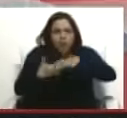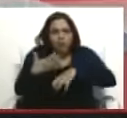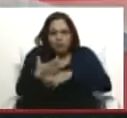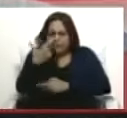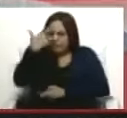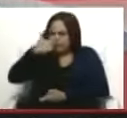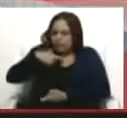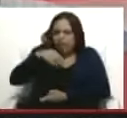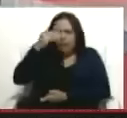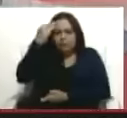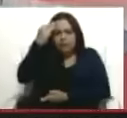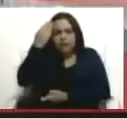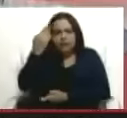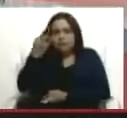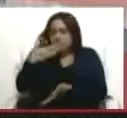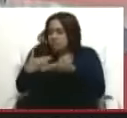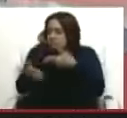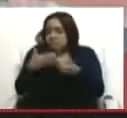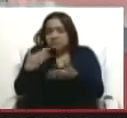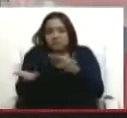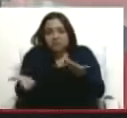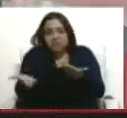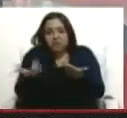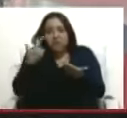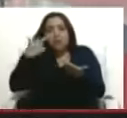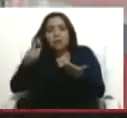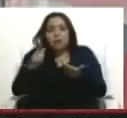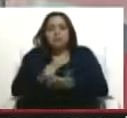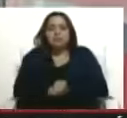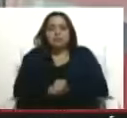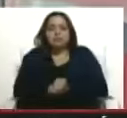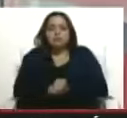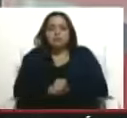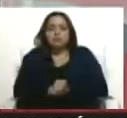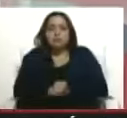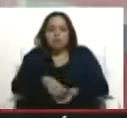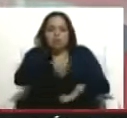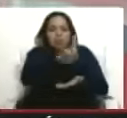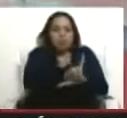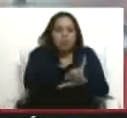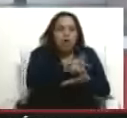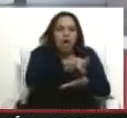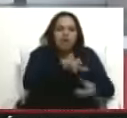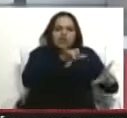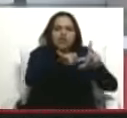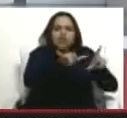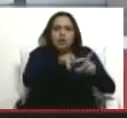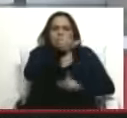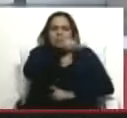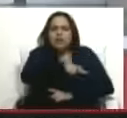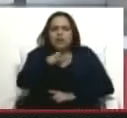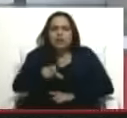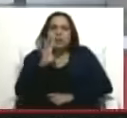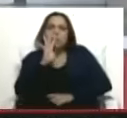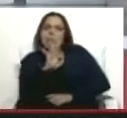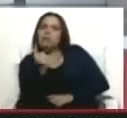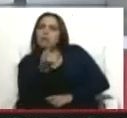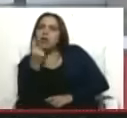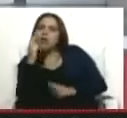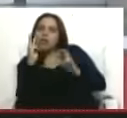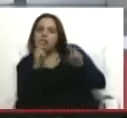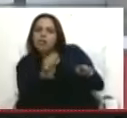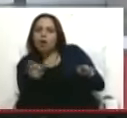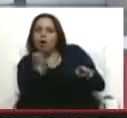personalidad. A ella no le importa de pronto salir en un canal de YouTube que lo vean cuatro pelagatos o en alguna